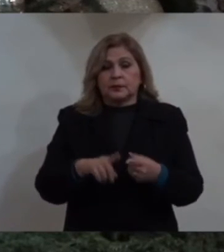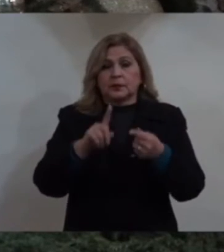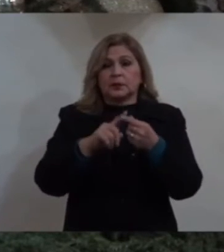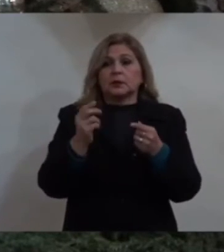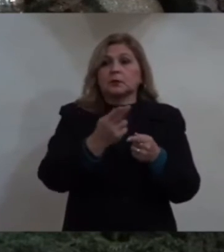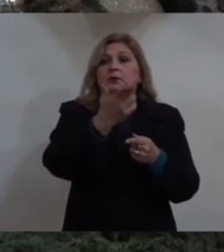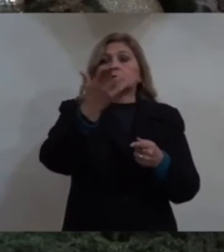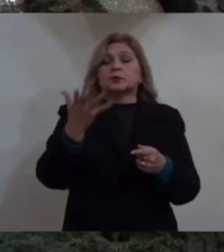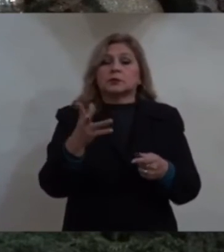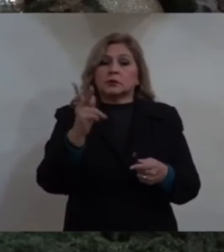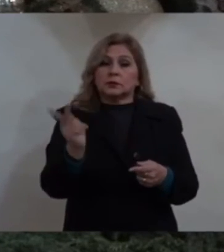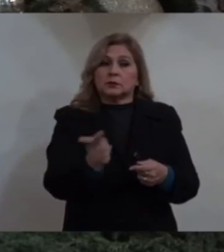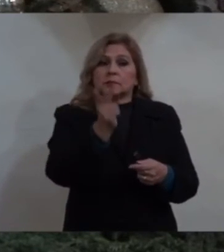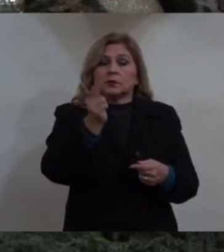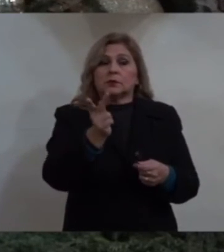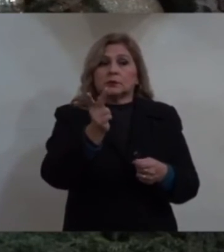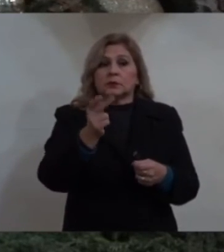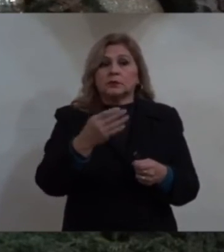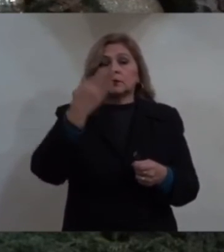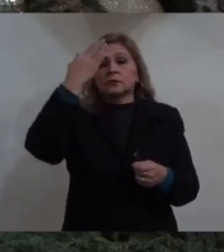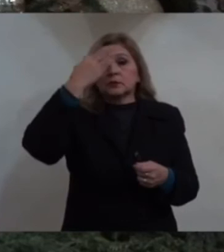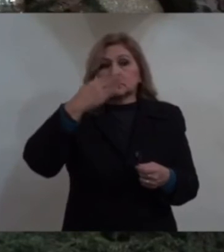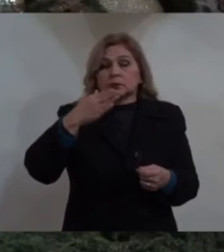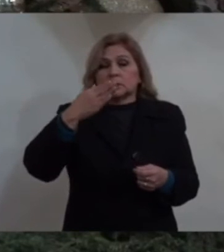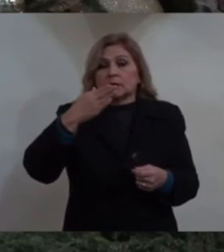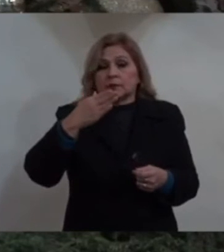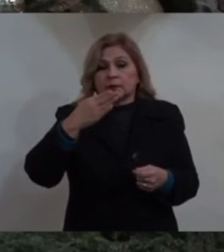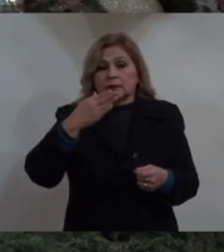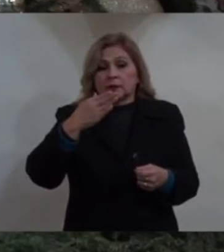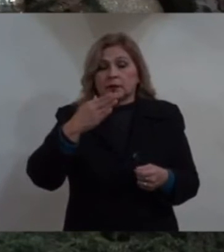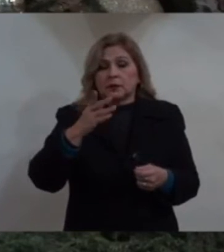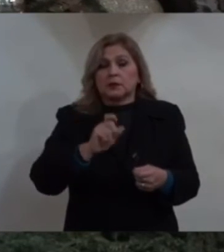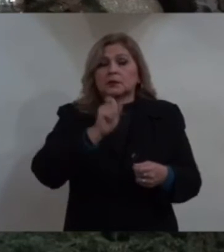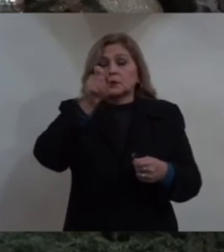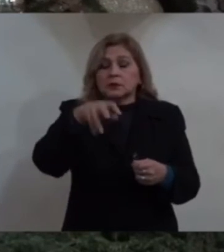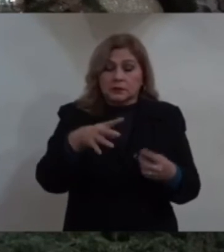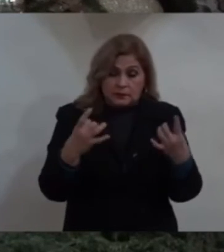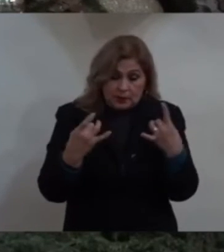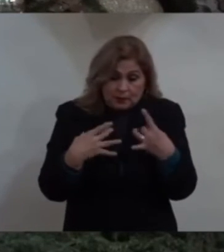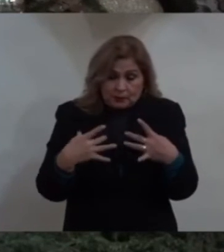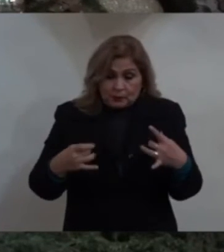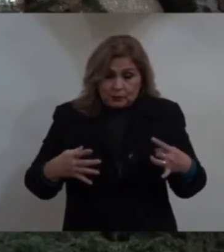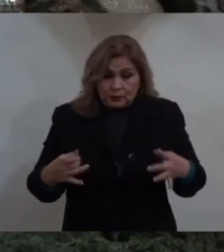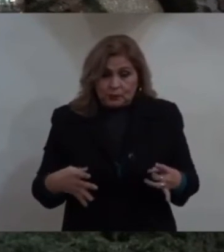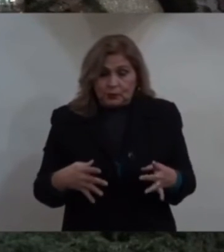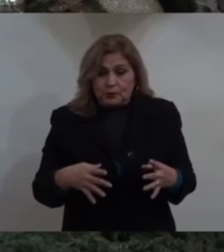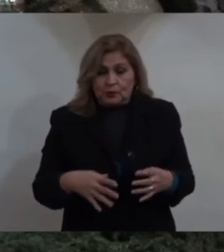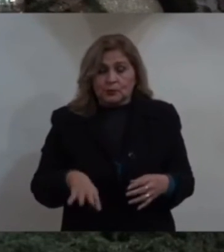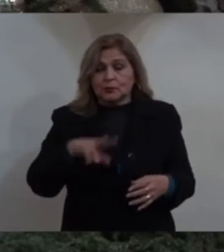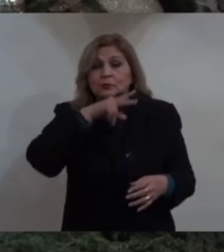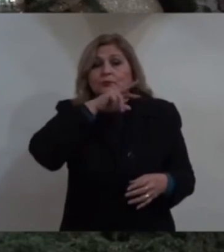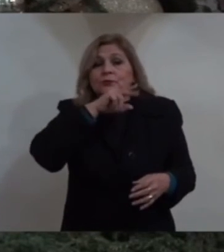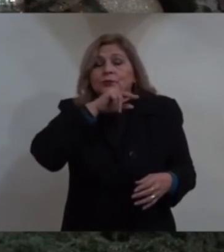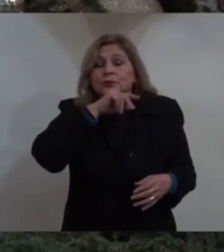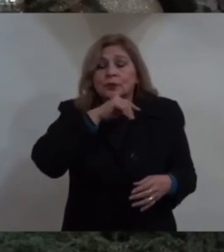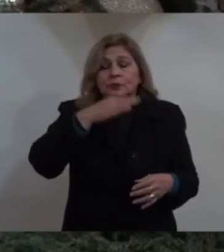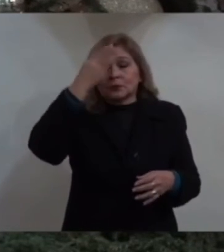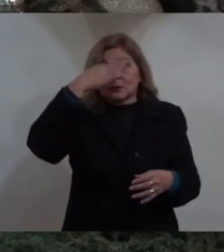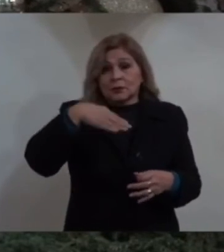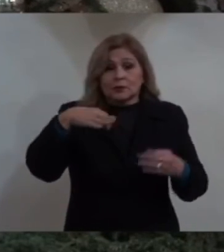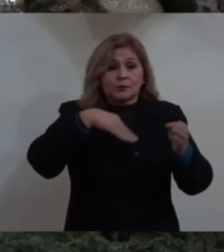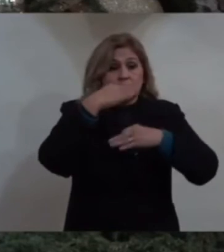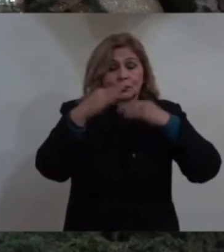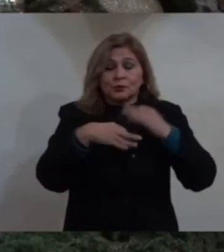ustedes no sabe lo que es un dolor, una preocupación, un